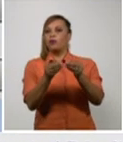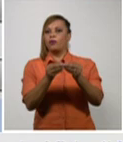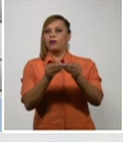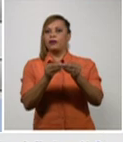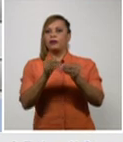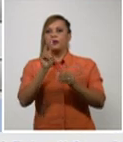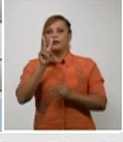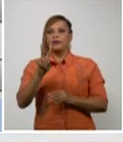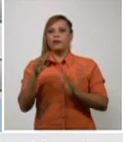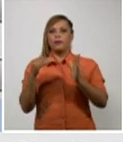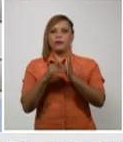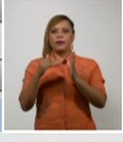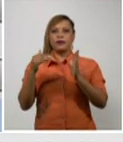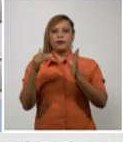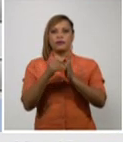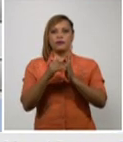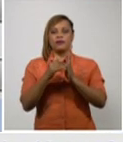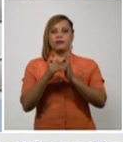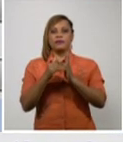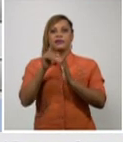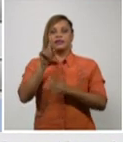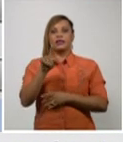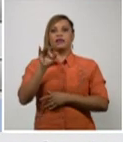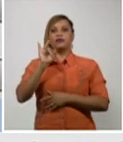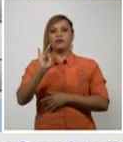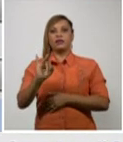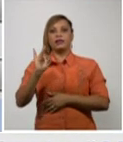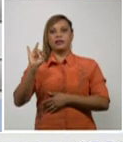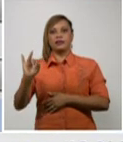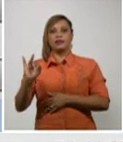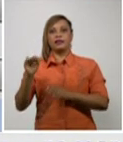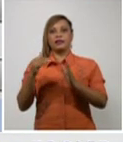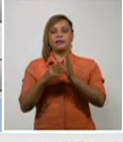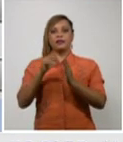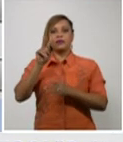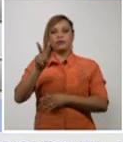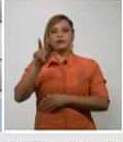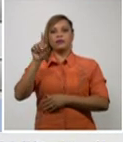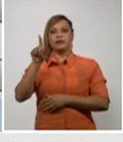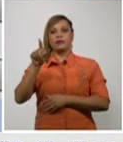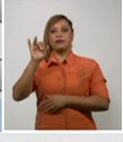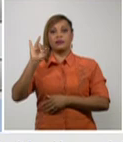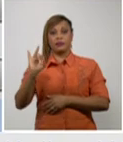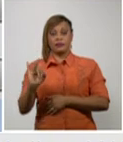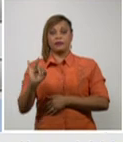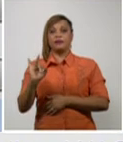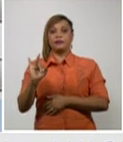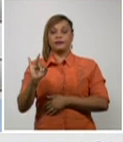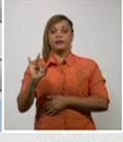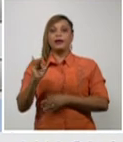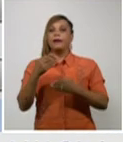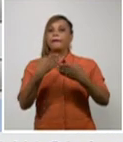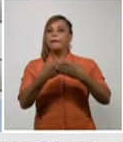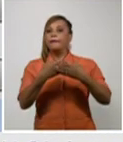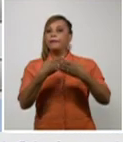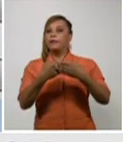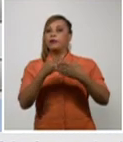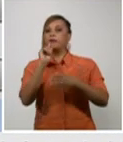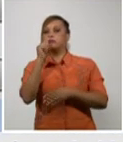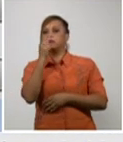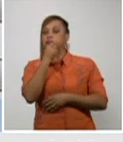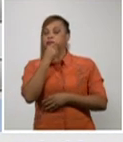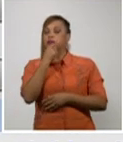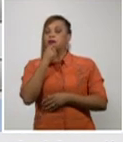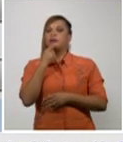.177.217 muestras para el diagnóstico de la COVID